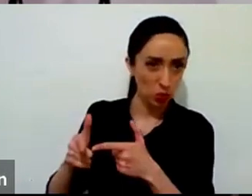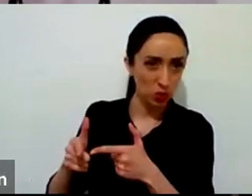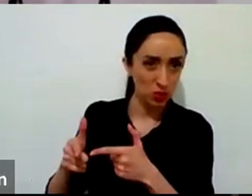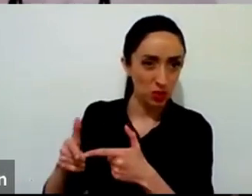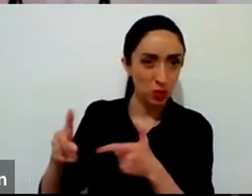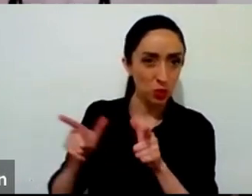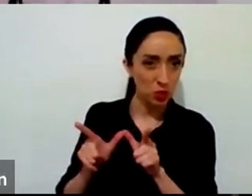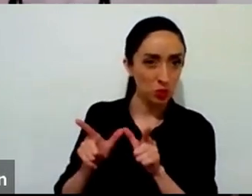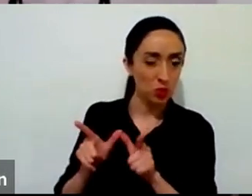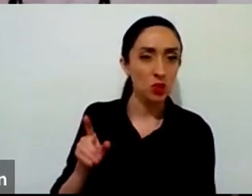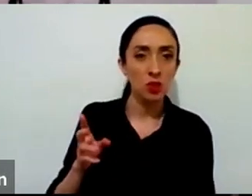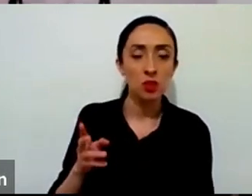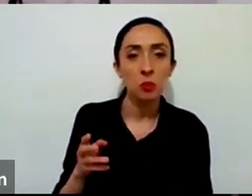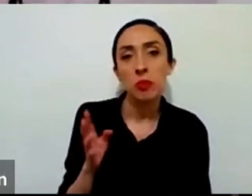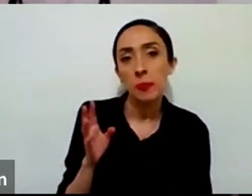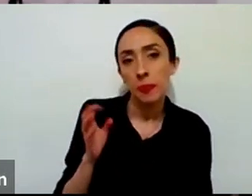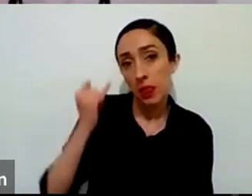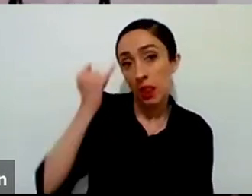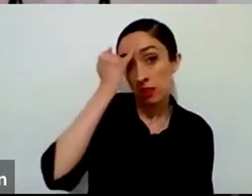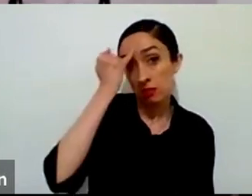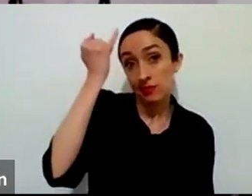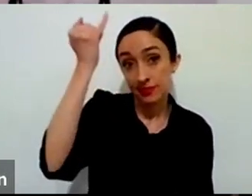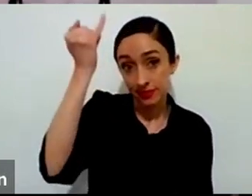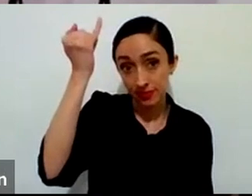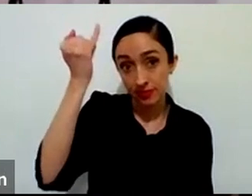sería bueno irnos